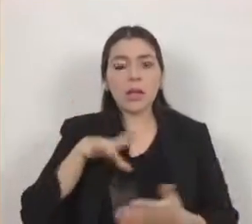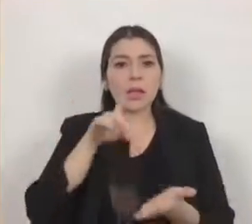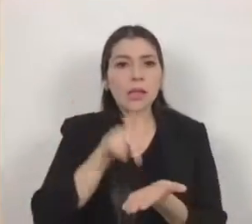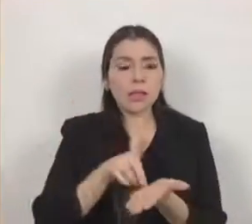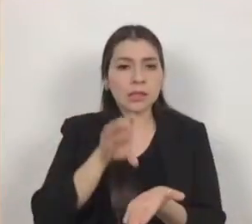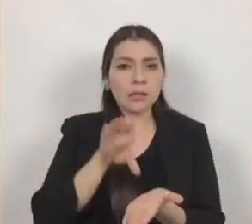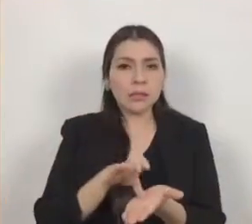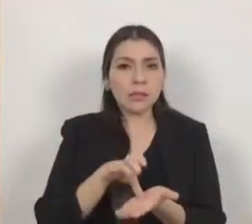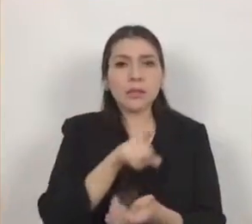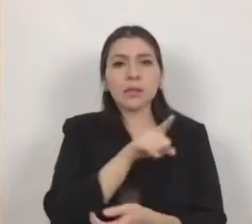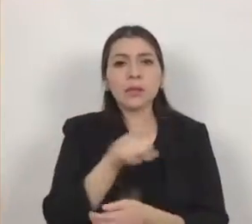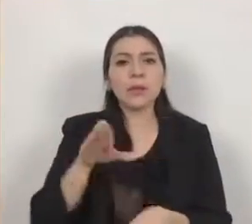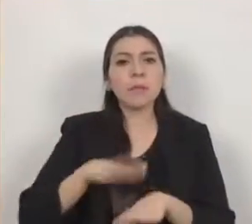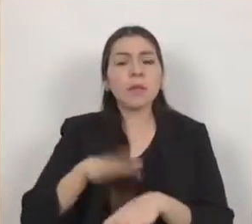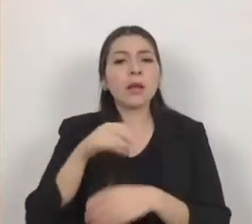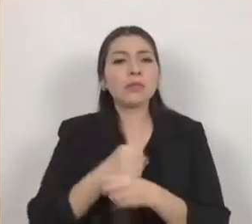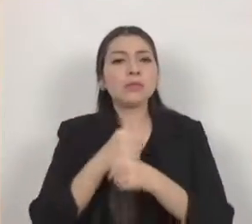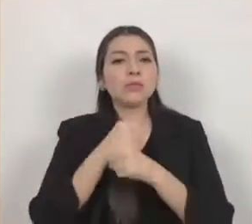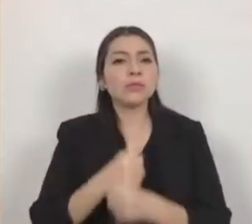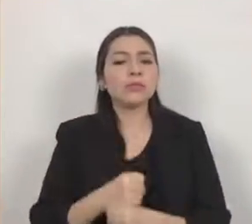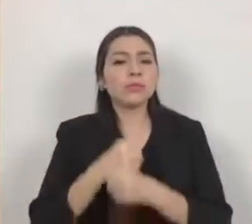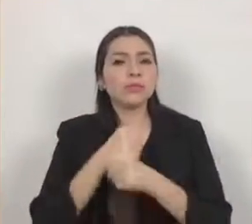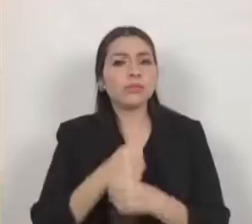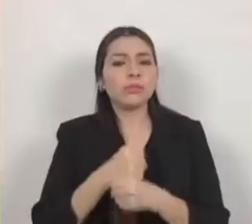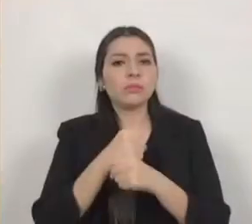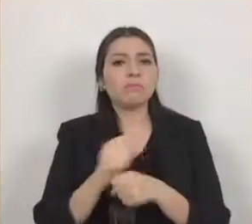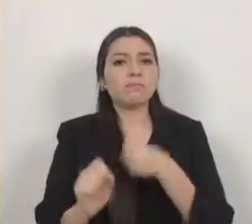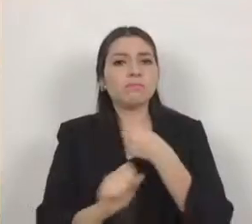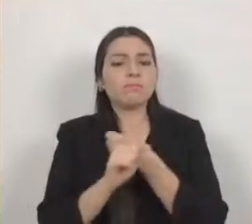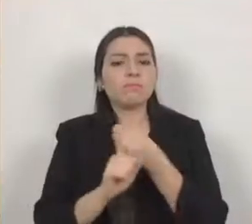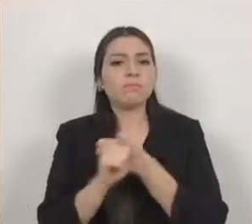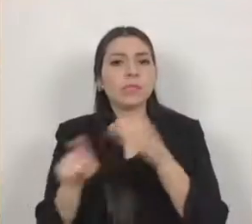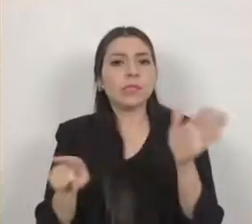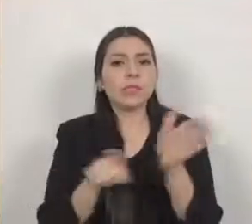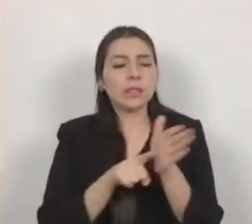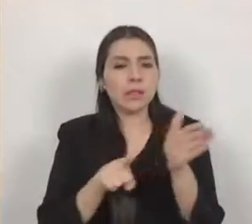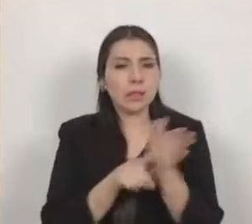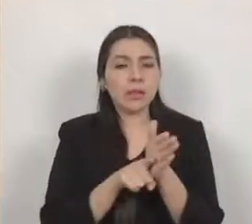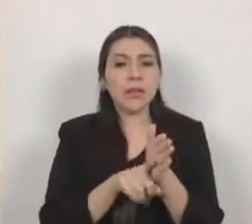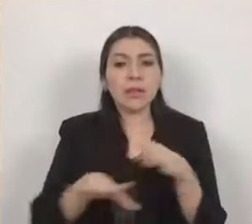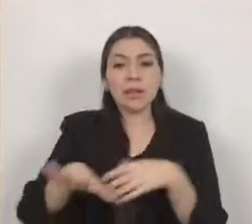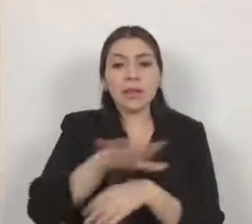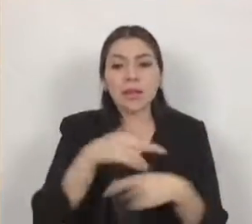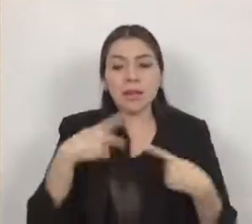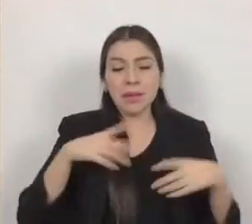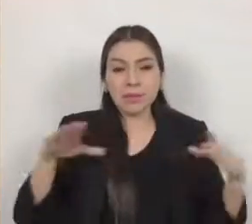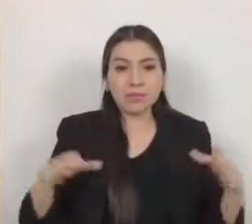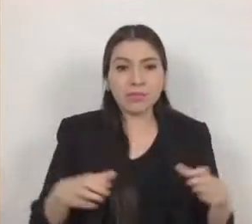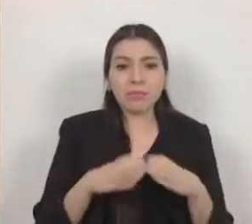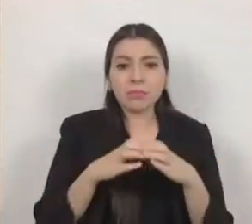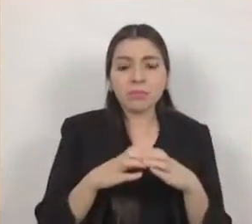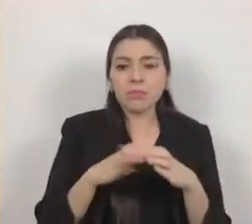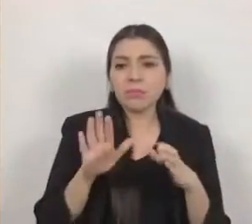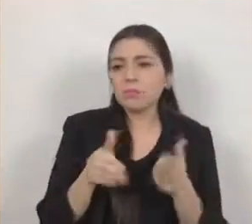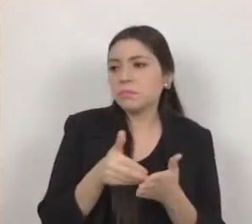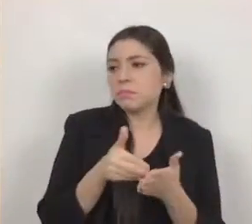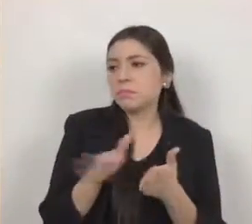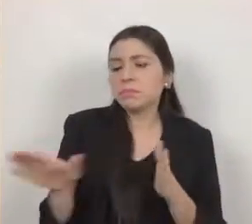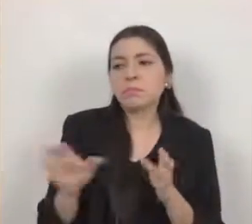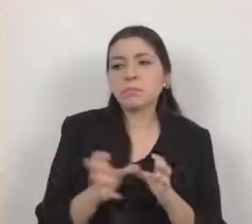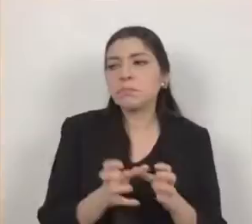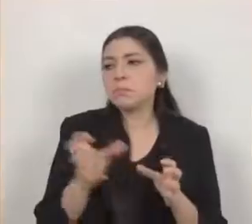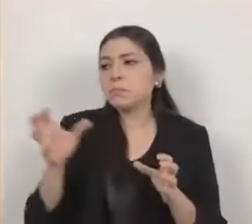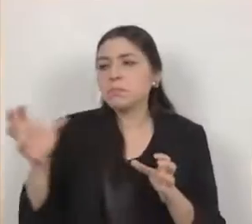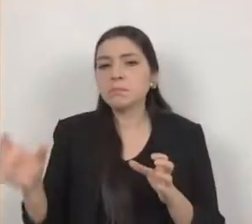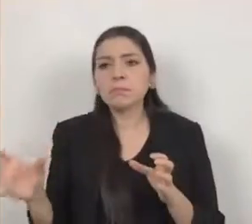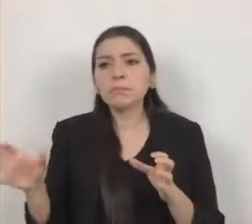padecen este fenómeno negativo aportándolos de la población apartándolos de la población y generándoles un grave y